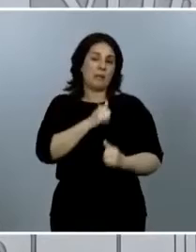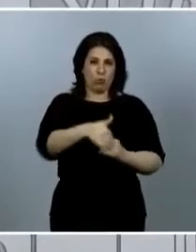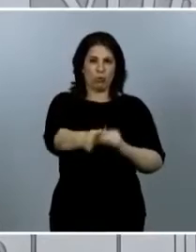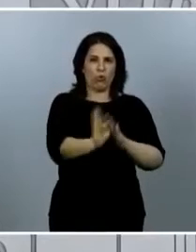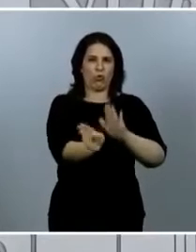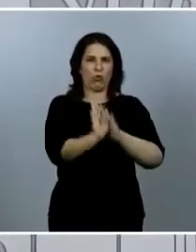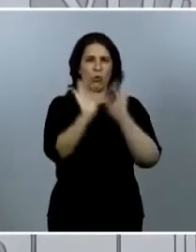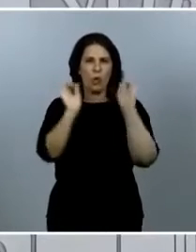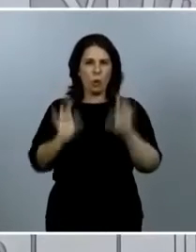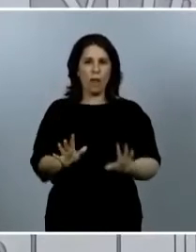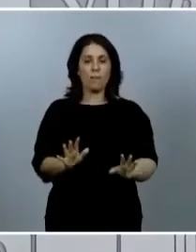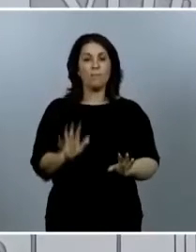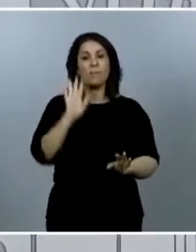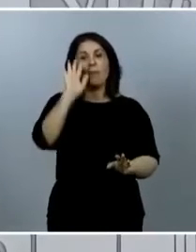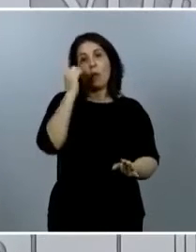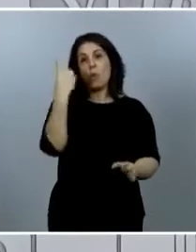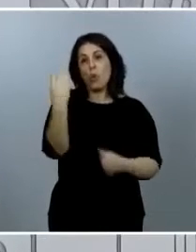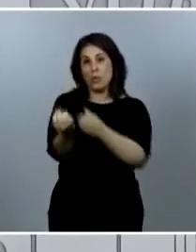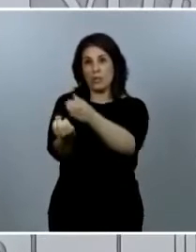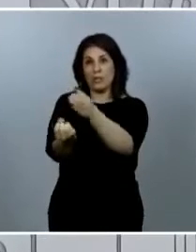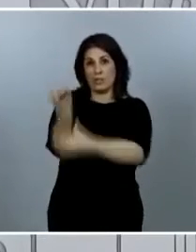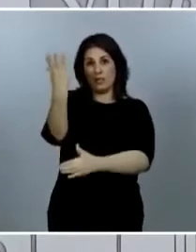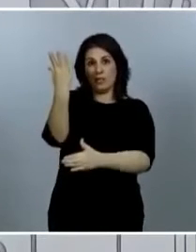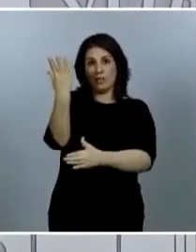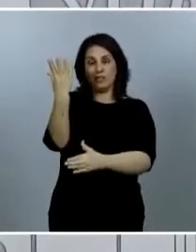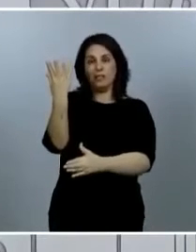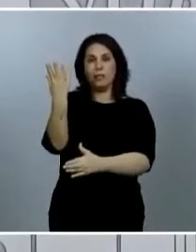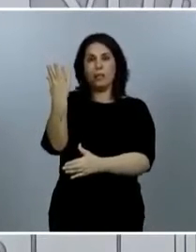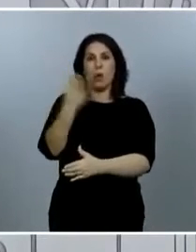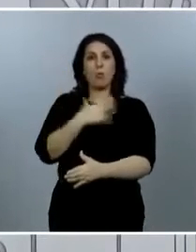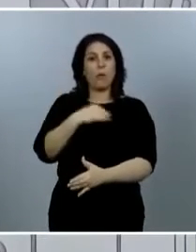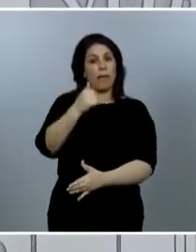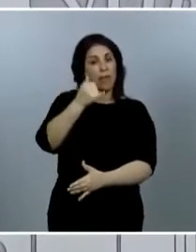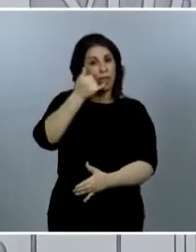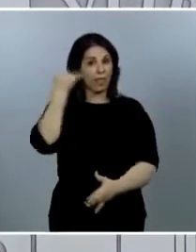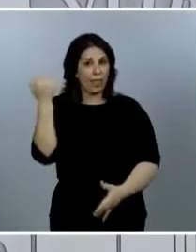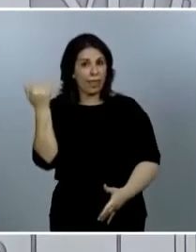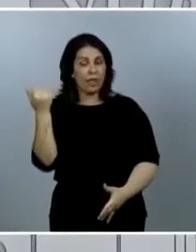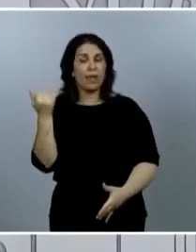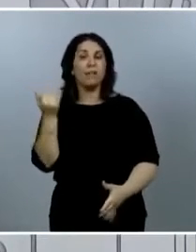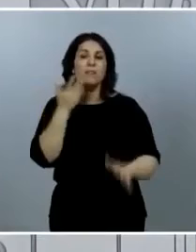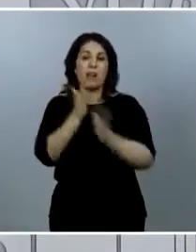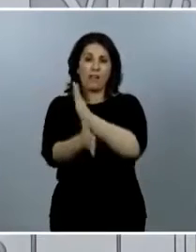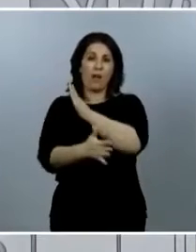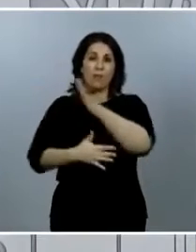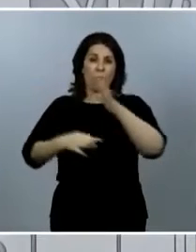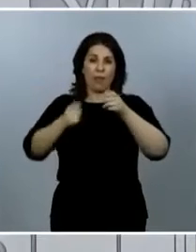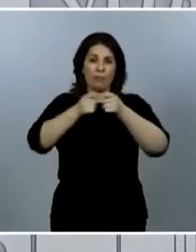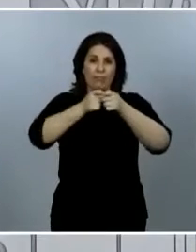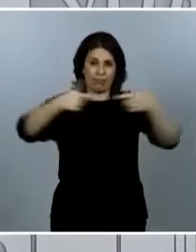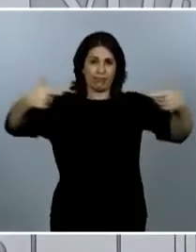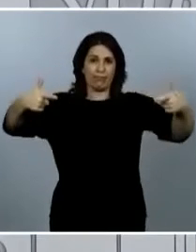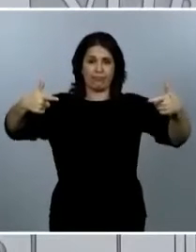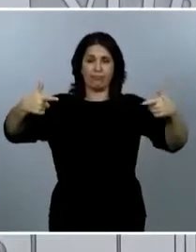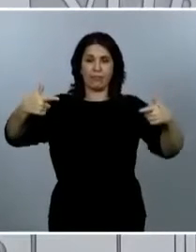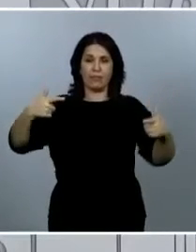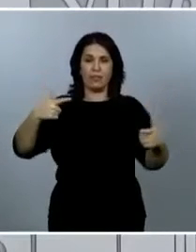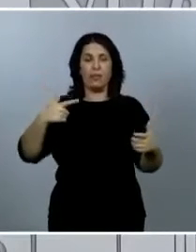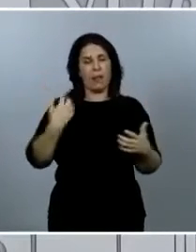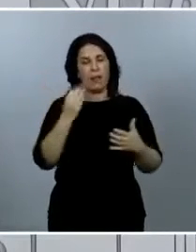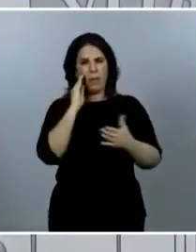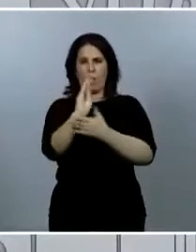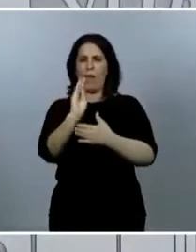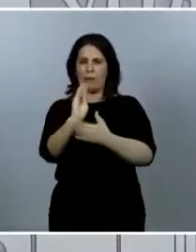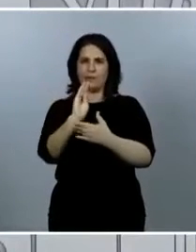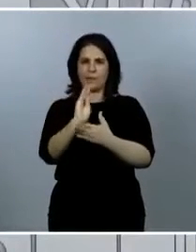cualquiera de estos brotes podría en algún momento pasar desapercibido y generar nuevos incrementos de casos, lo cual tenemos que valorarlo con mucho cuidado y tenemos que ser muy